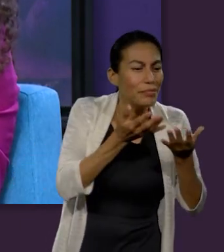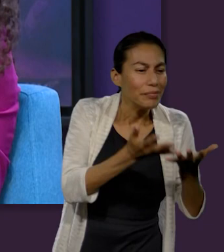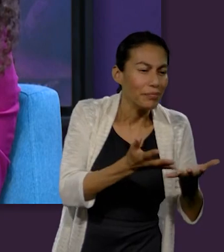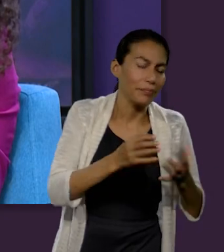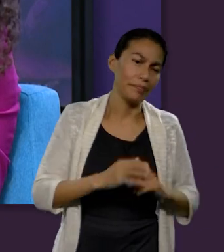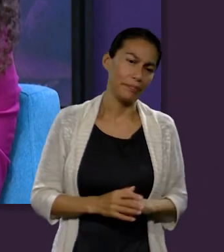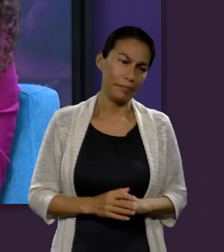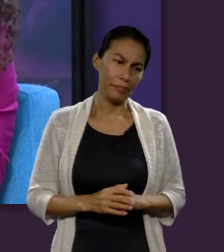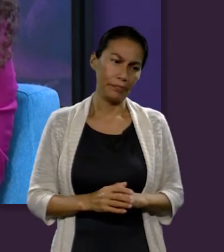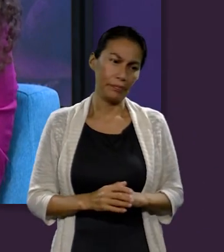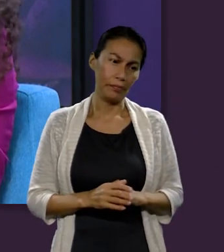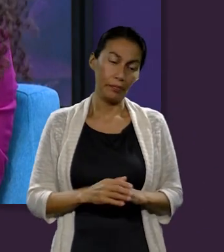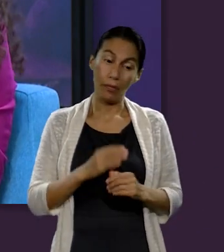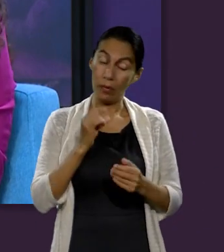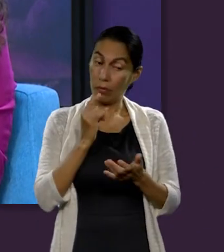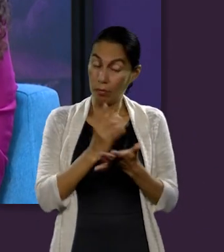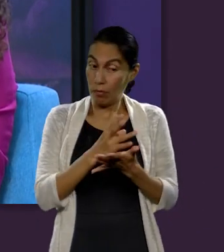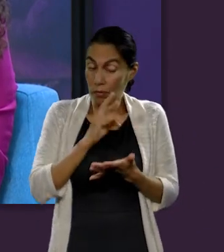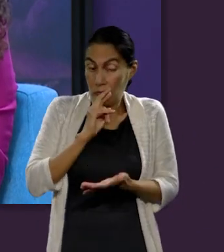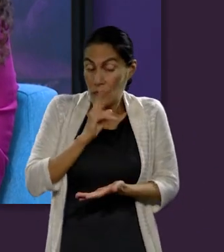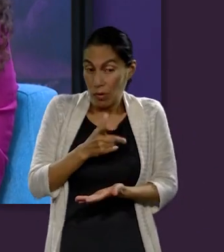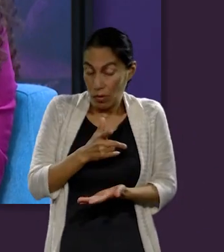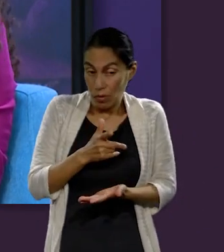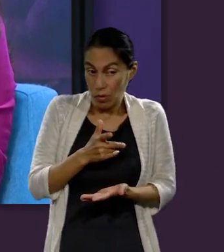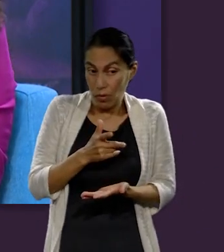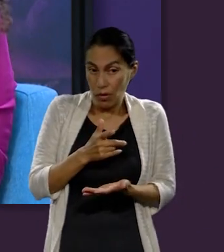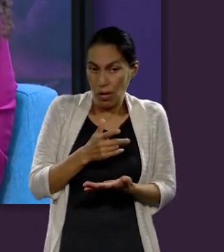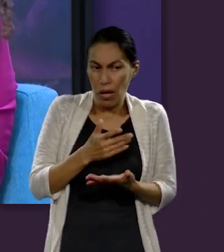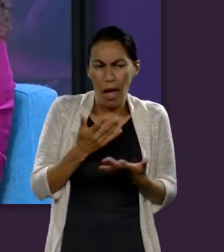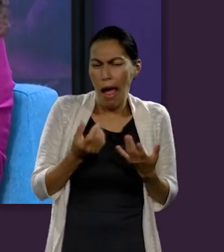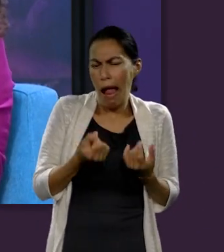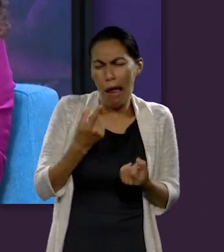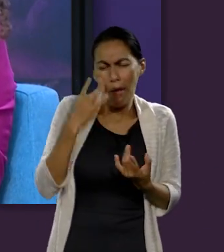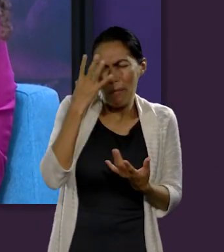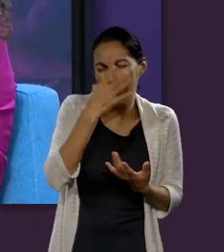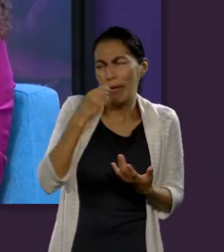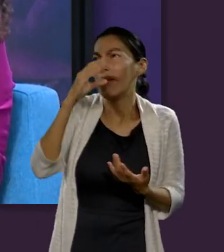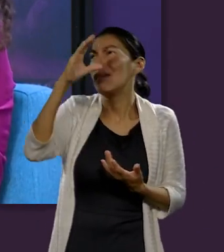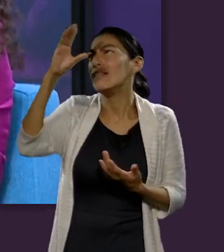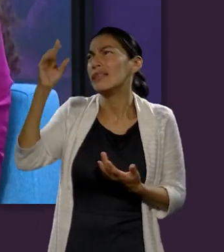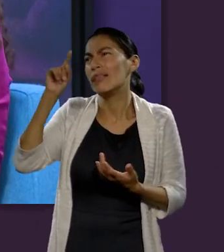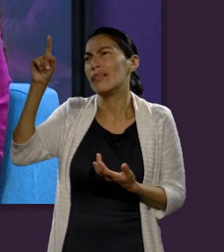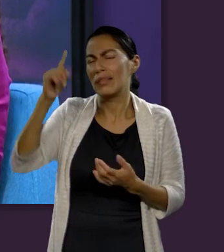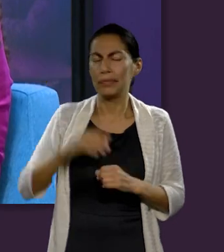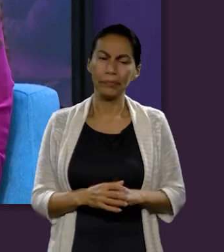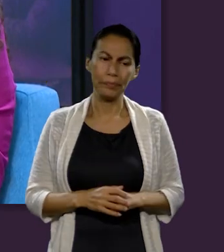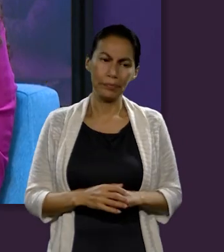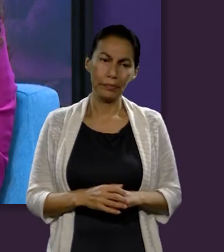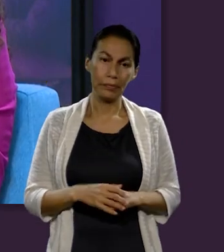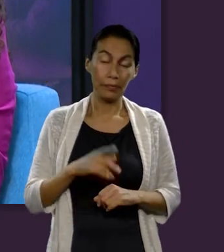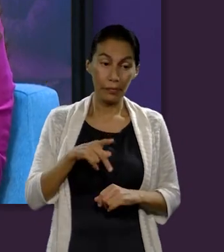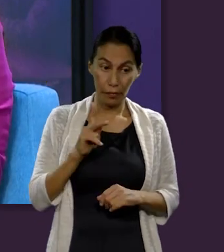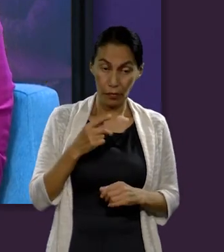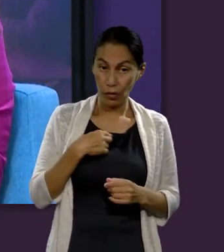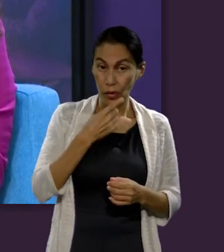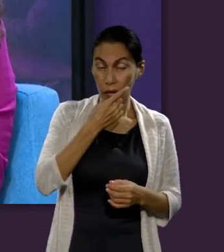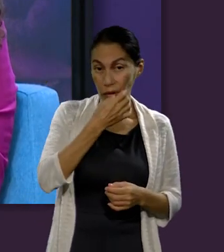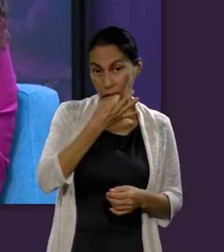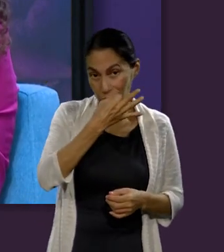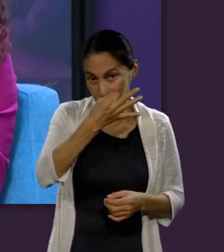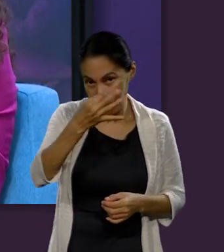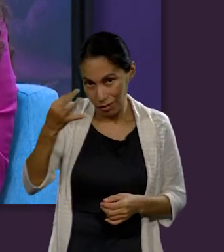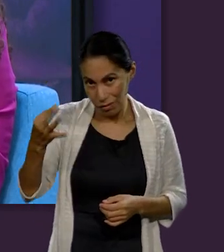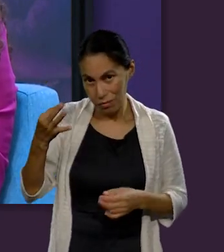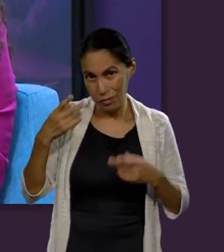nuestros corazones y lo mejor que podemos hacer es imaginar el mejor escenario para ellos y qué mejor escenario que el cielo sin embargo